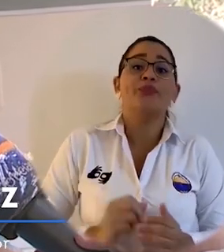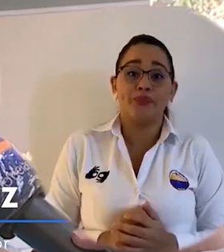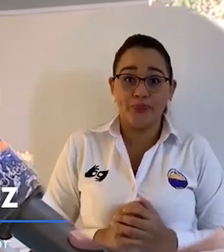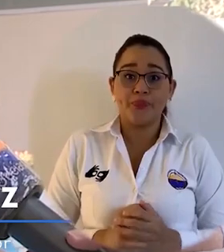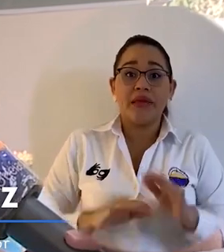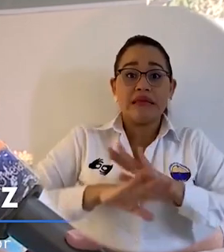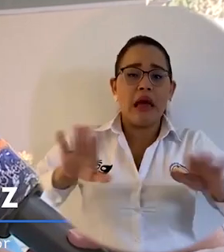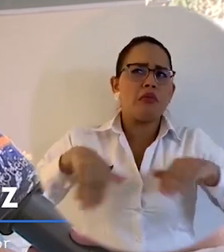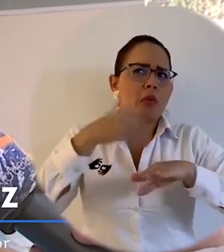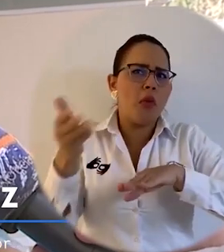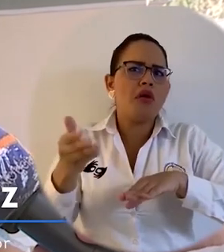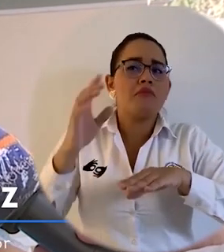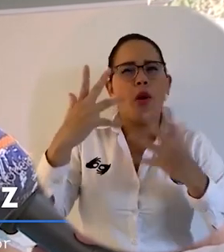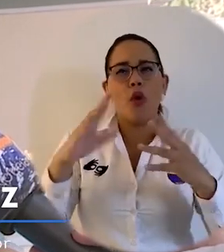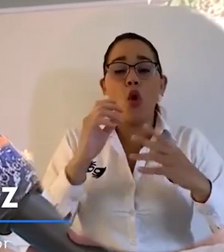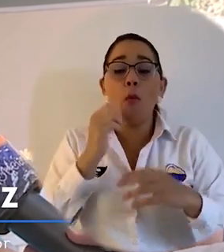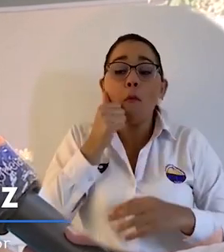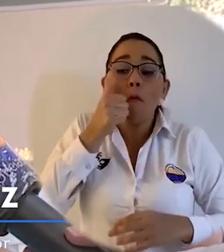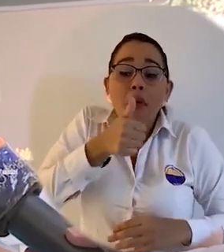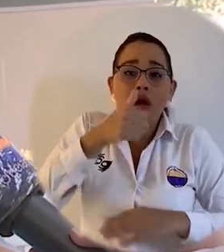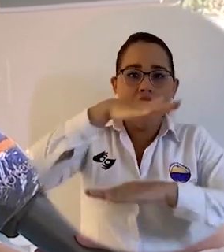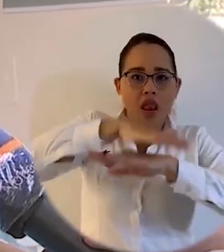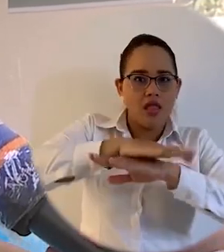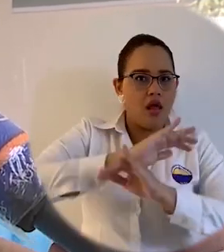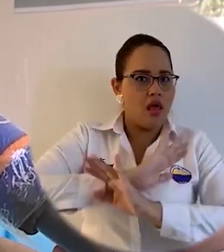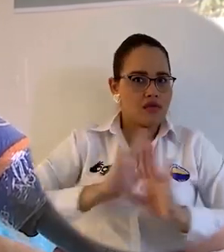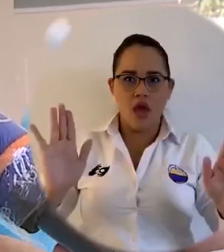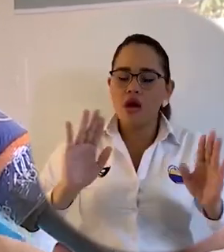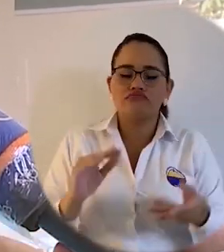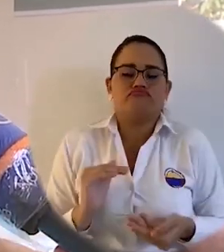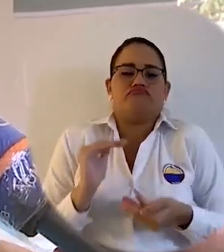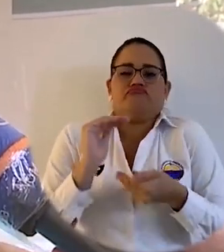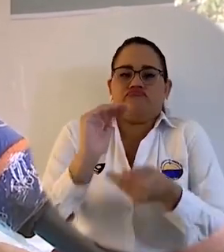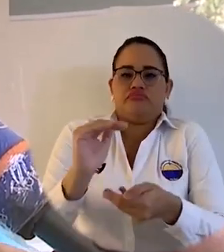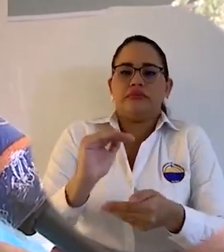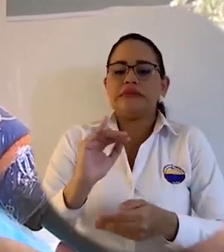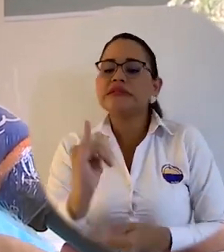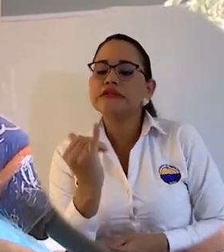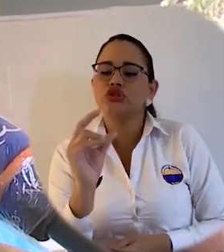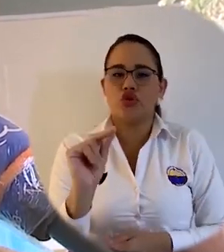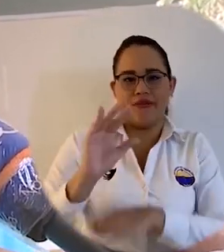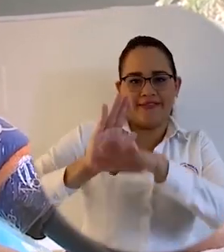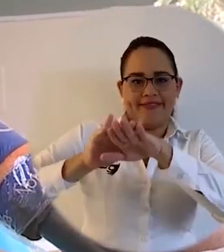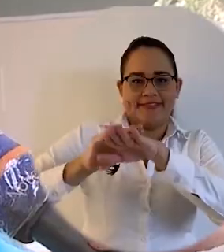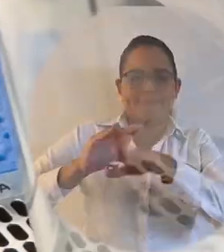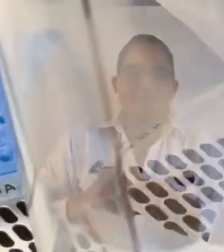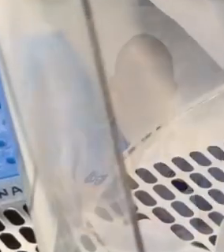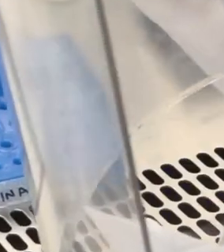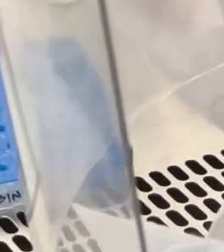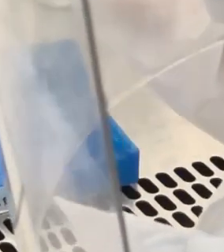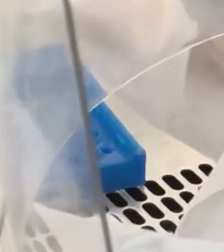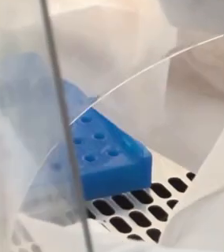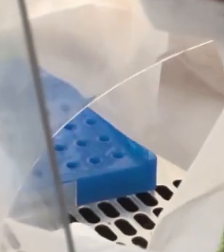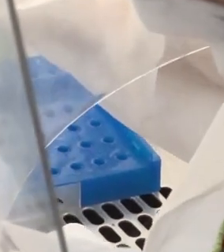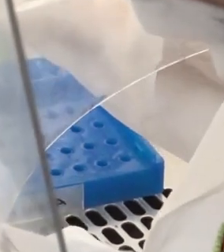estaríamos entregando los resultados al final de la tarde, el día siguiente, en el que se recepcionan las muestras aquí en el laboratorio.